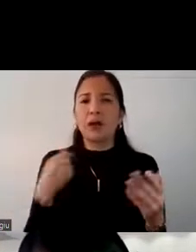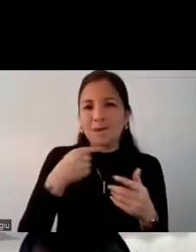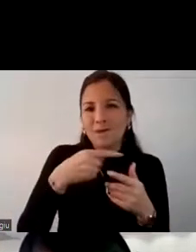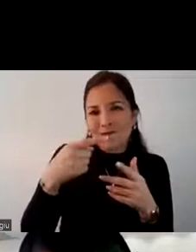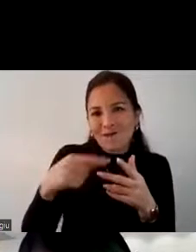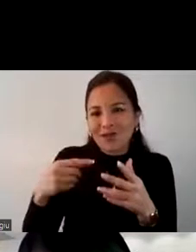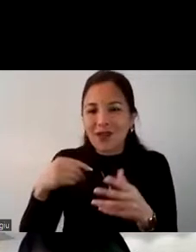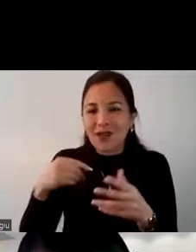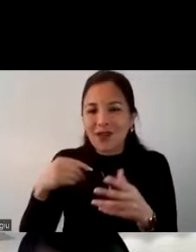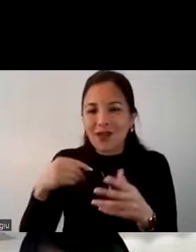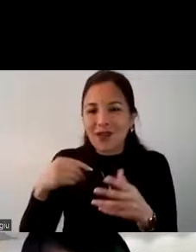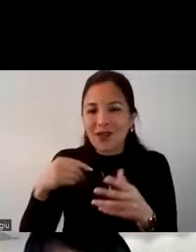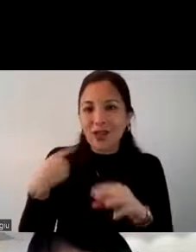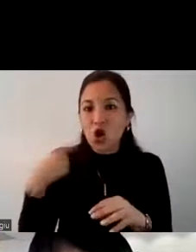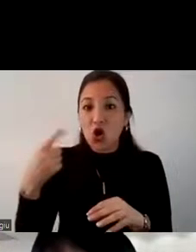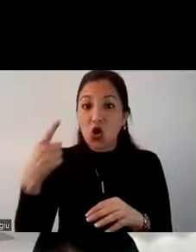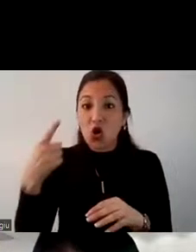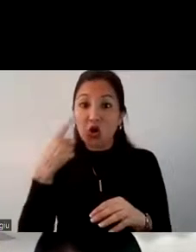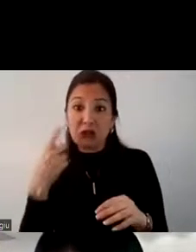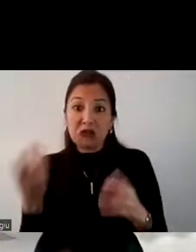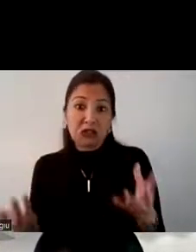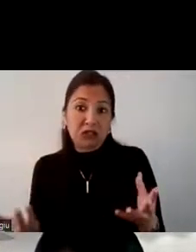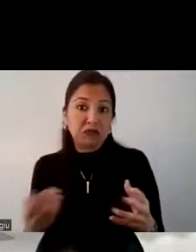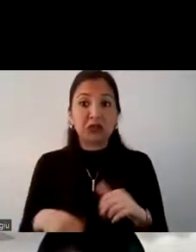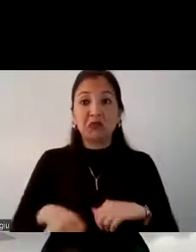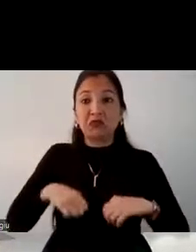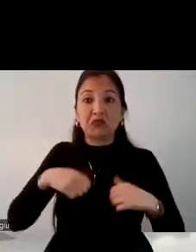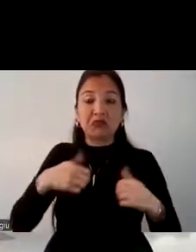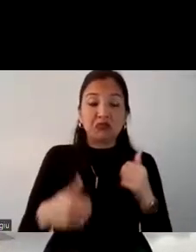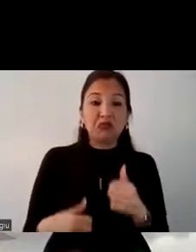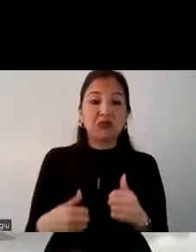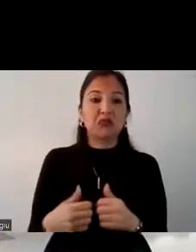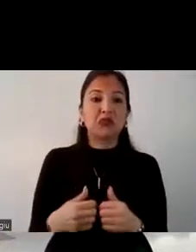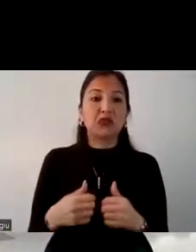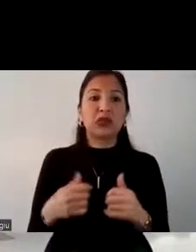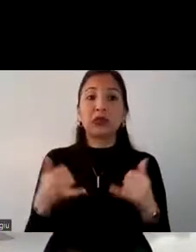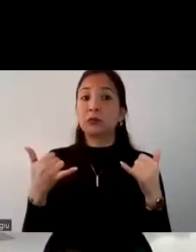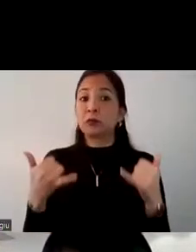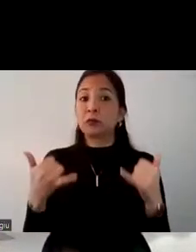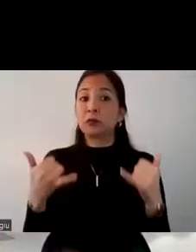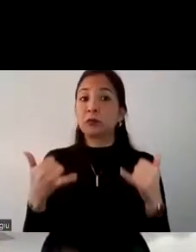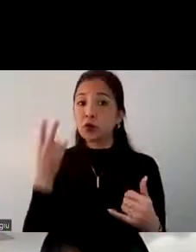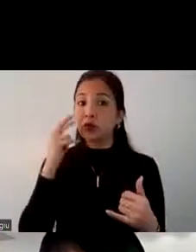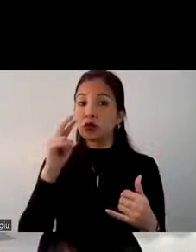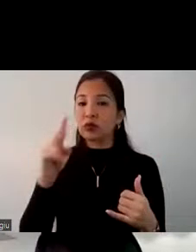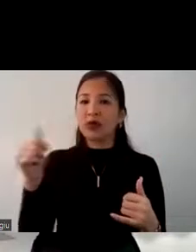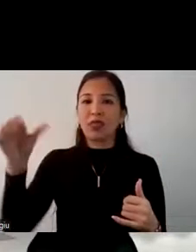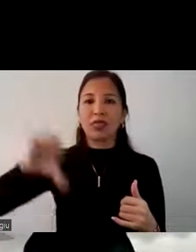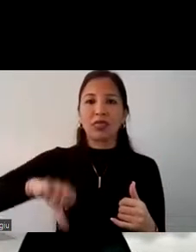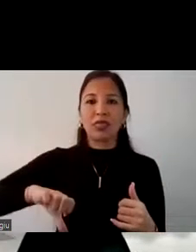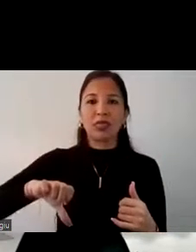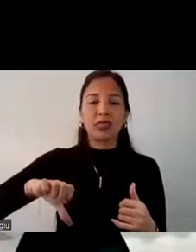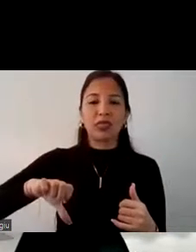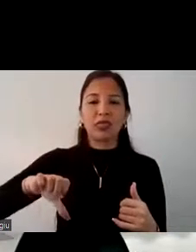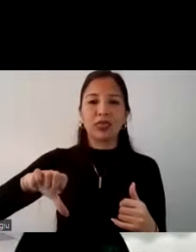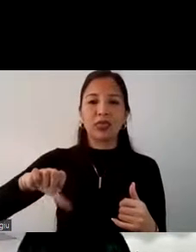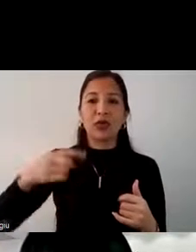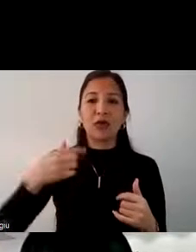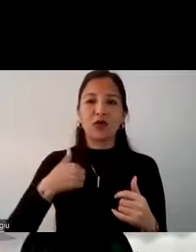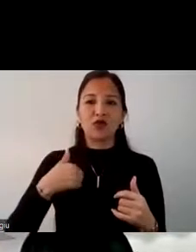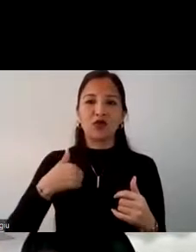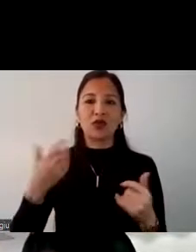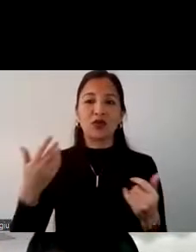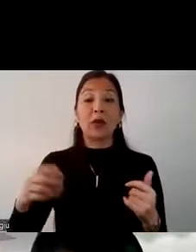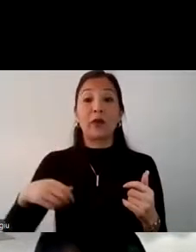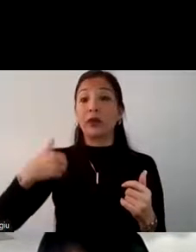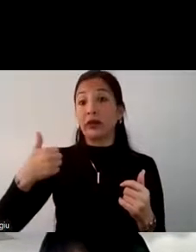actividades para poder tener experiencias nuevas pero vamos a ver el aspecto negativo que ya para nosotros es una